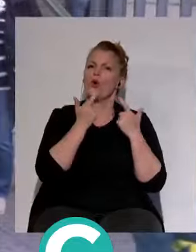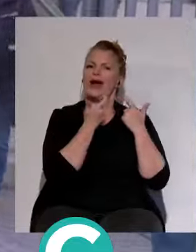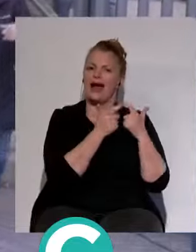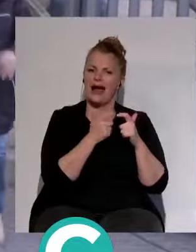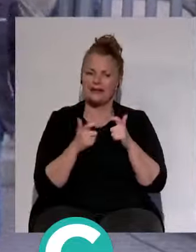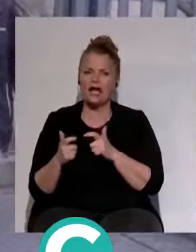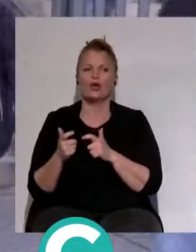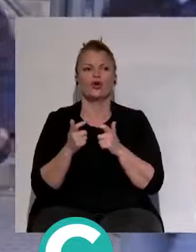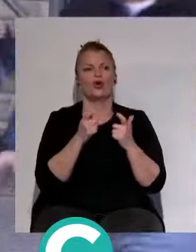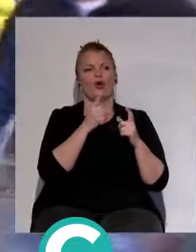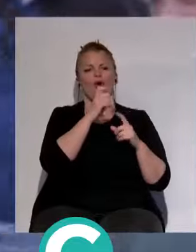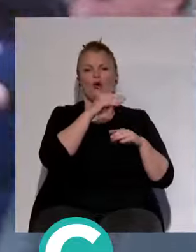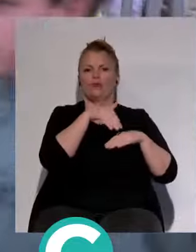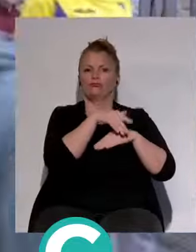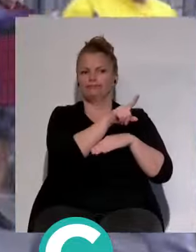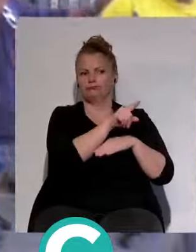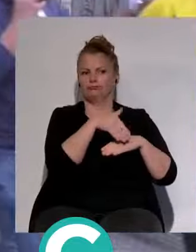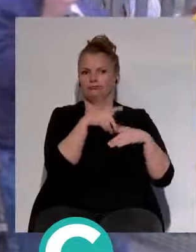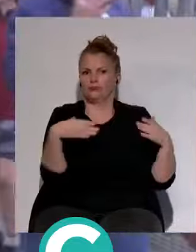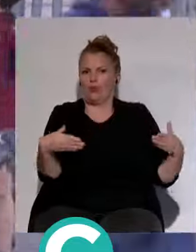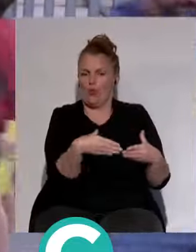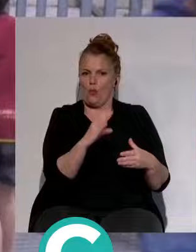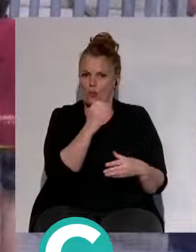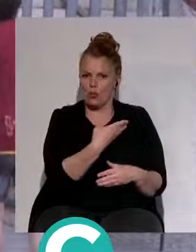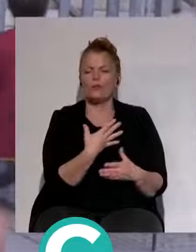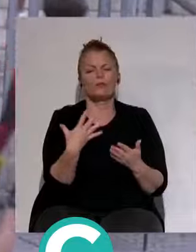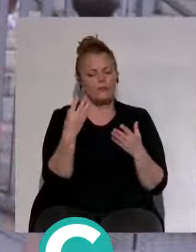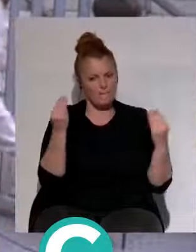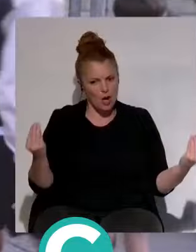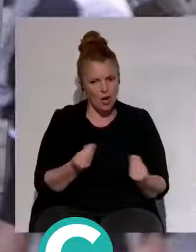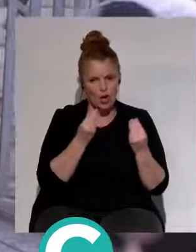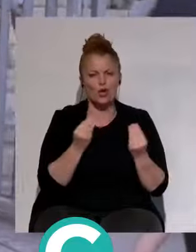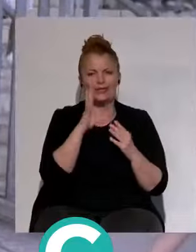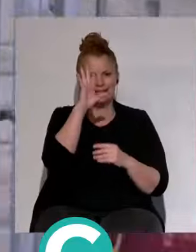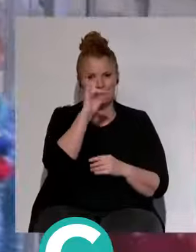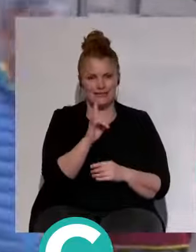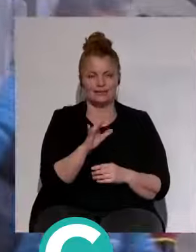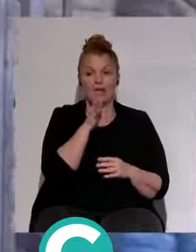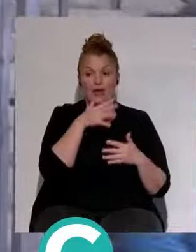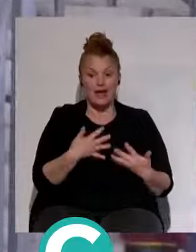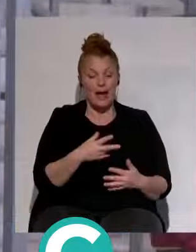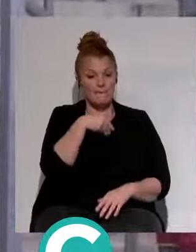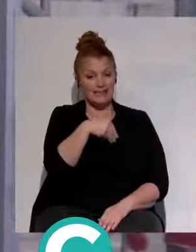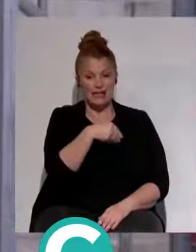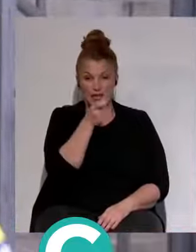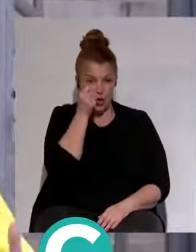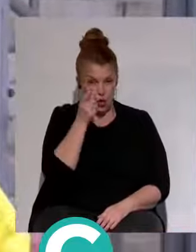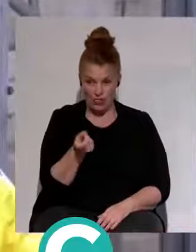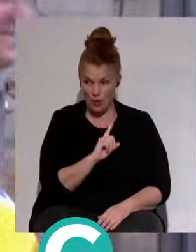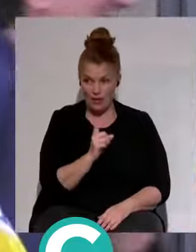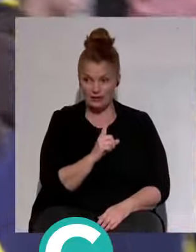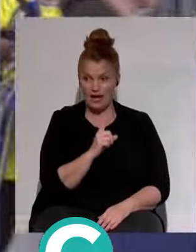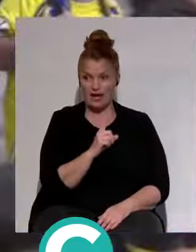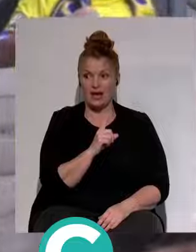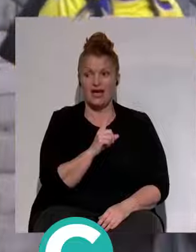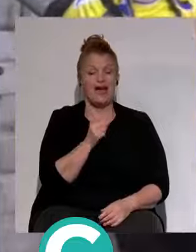institucionalmente, en muchos aspectos. Pero si el presidente ahora mismo no se da cuenta, no se